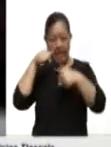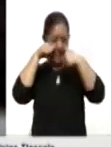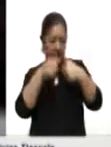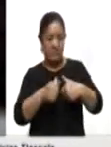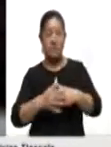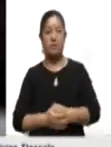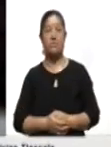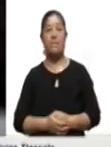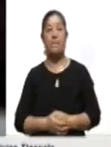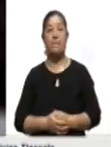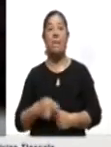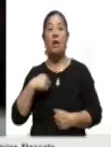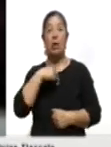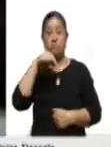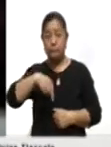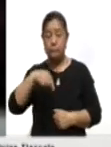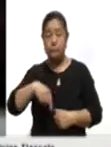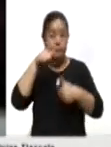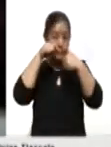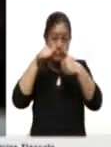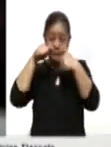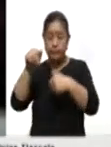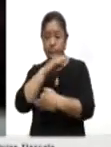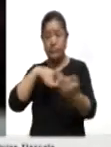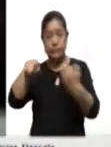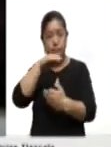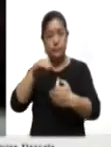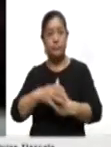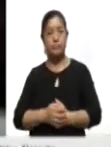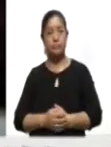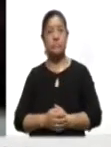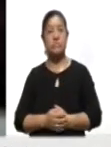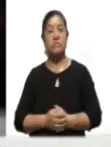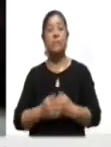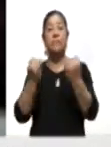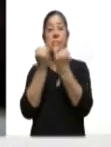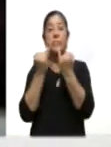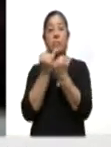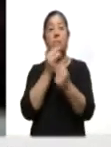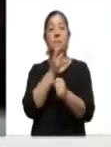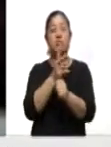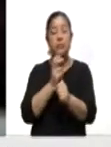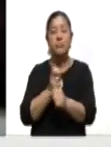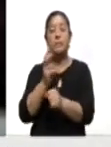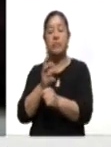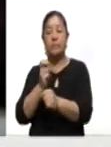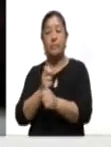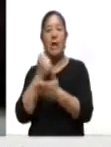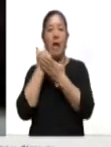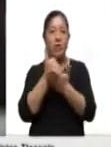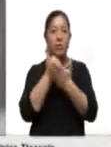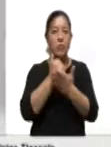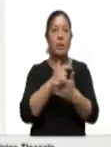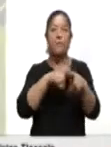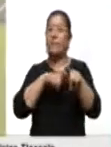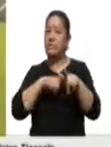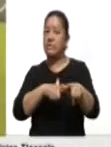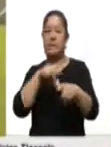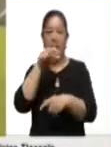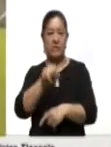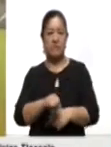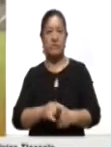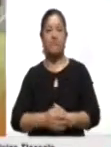aquí estamos para atender a todos. Aquí estamos, pero también los invitamos a que nos ayuden a poder seguir haciéndolo.